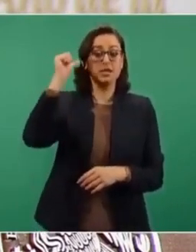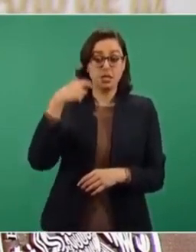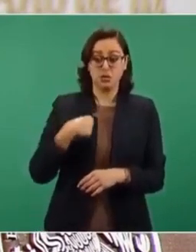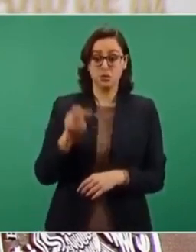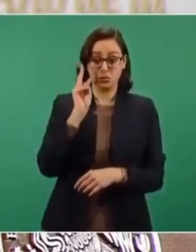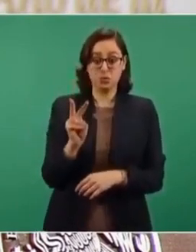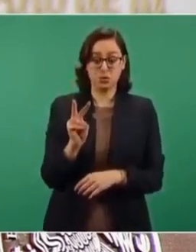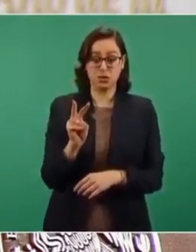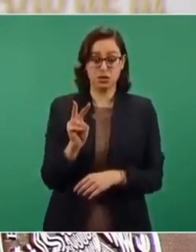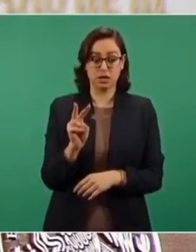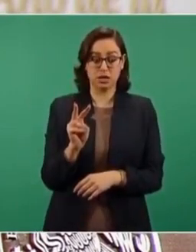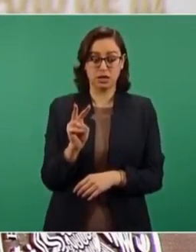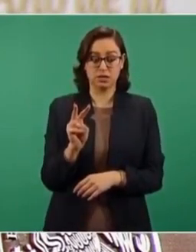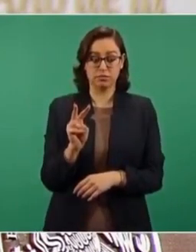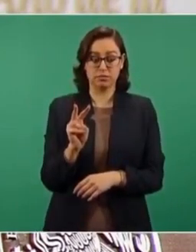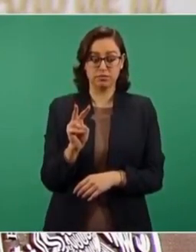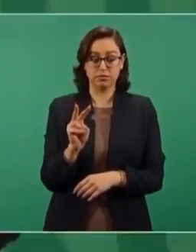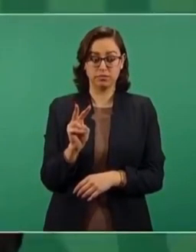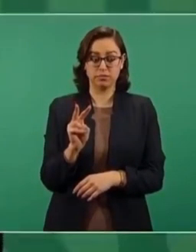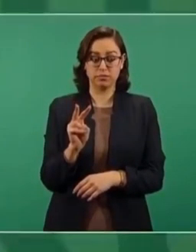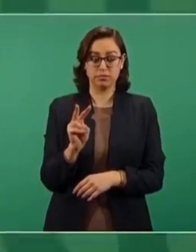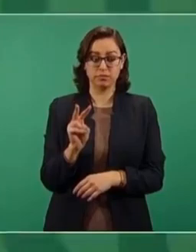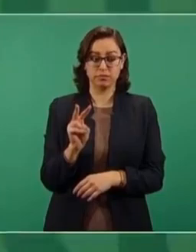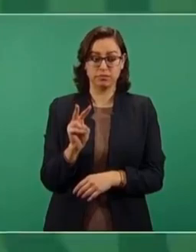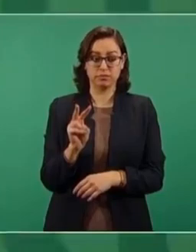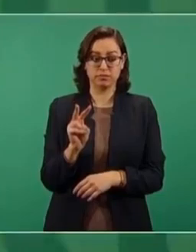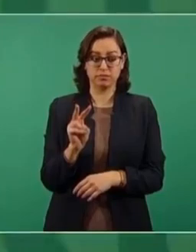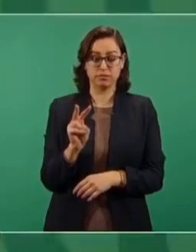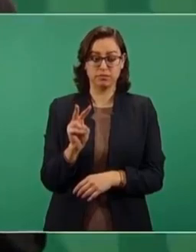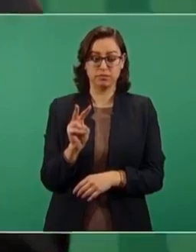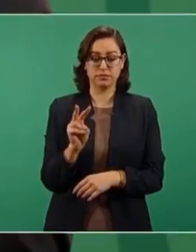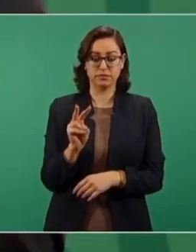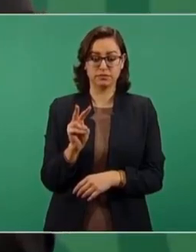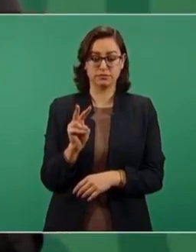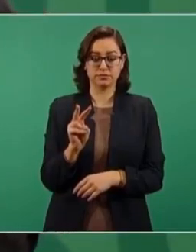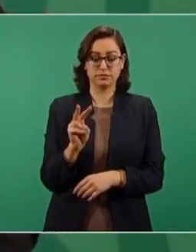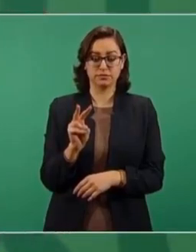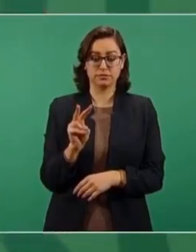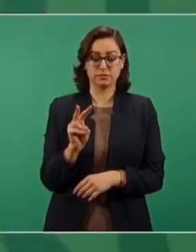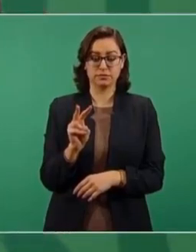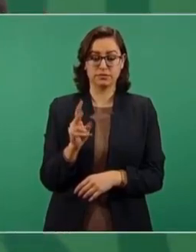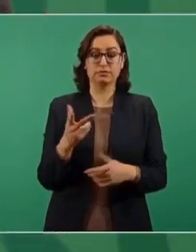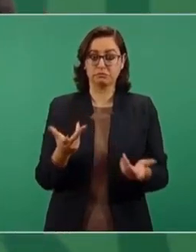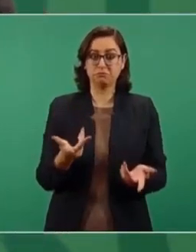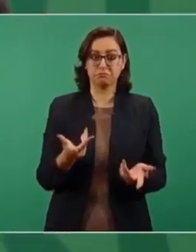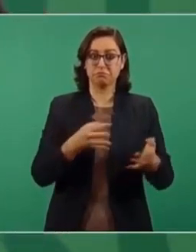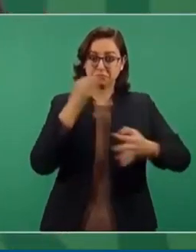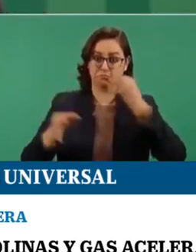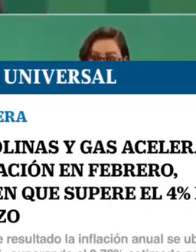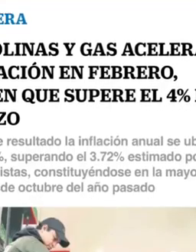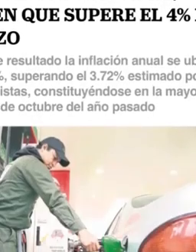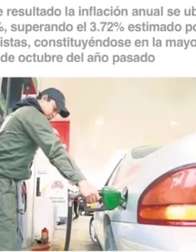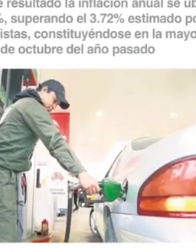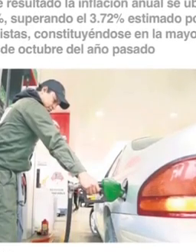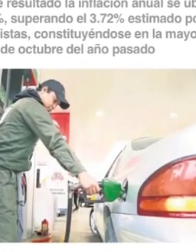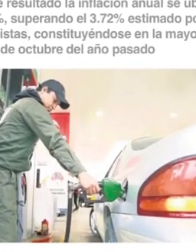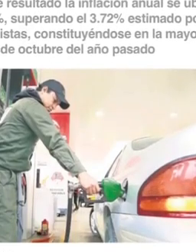así como quieren que meter miedo, que